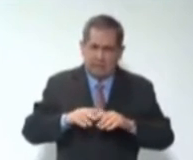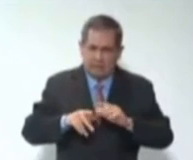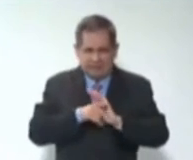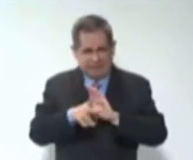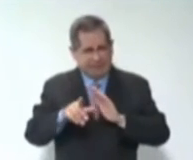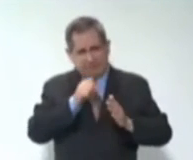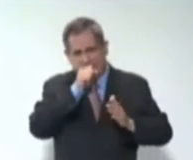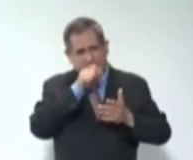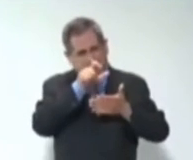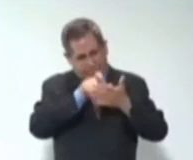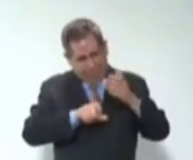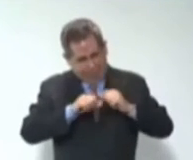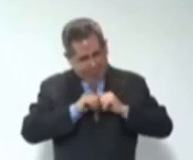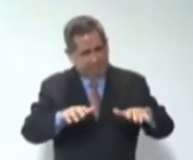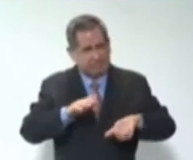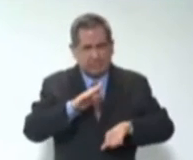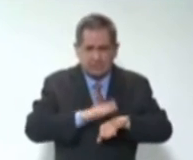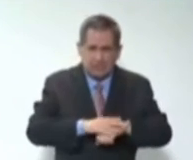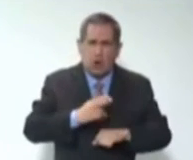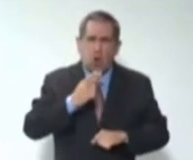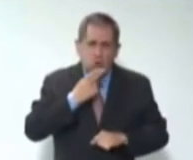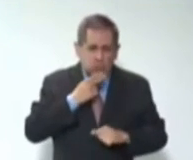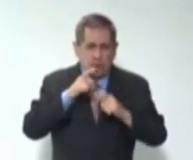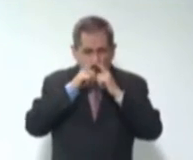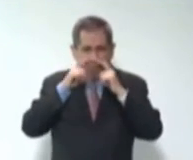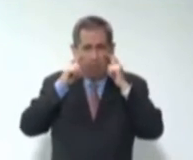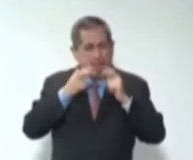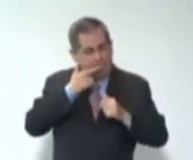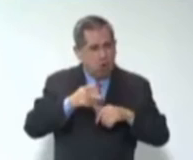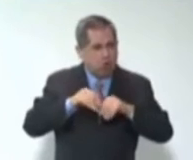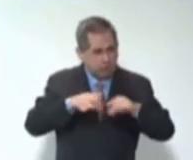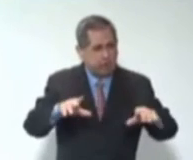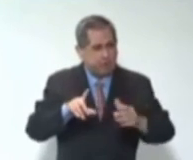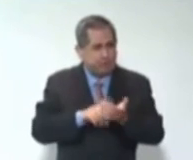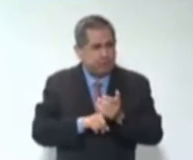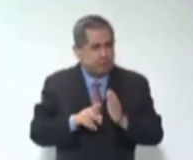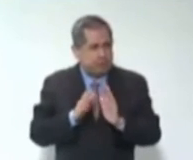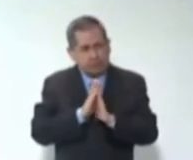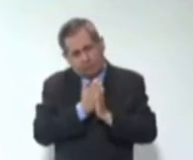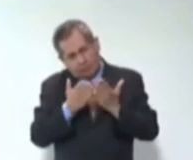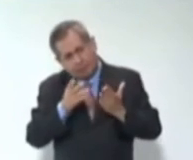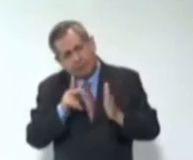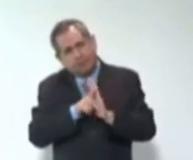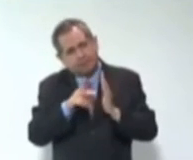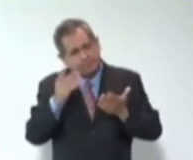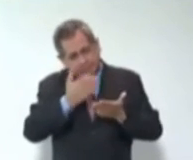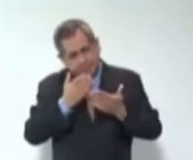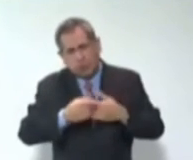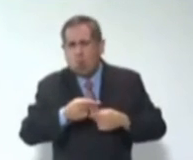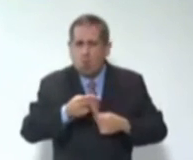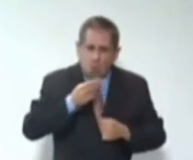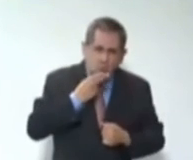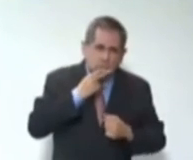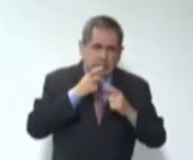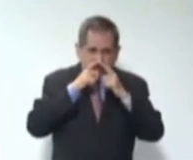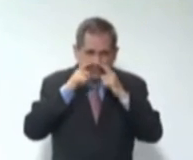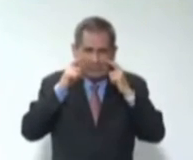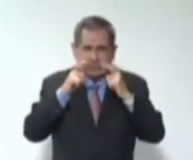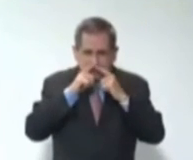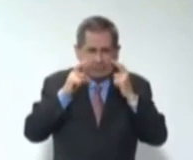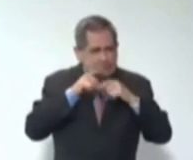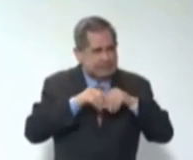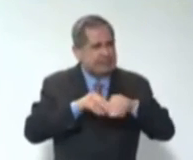primera plana la dedicaran a usa tu cubrebocas o páginas internas, y que ellos asumieran el costo